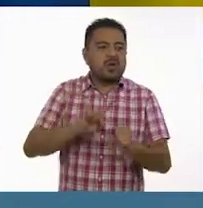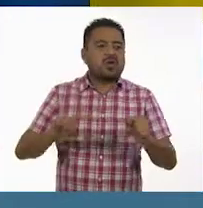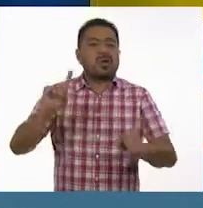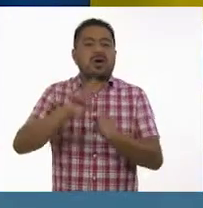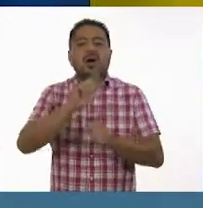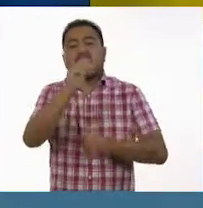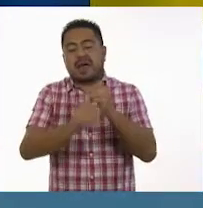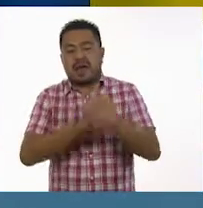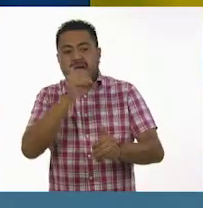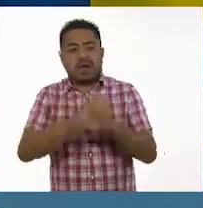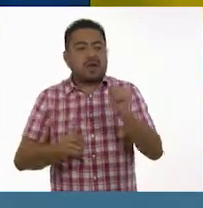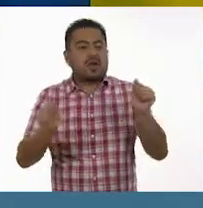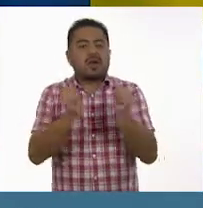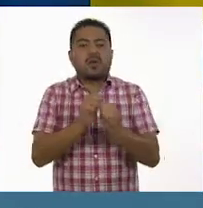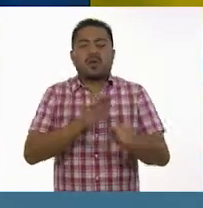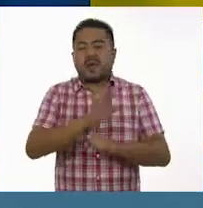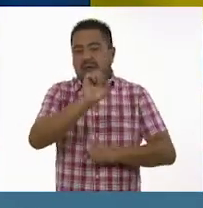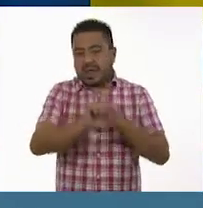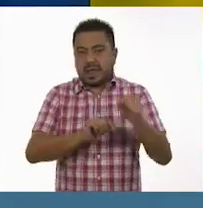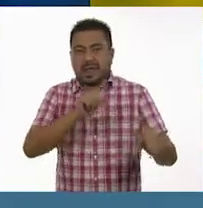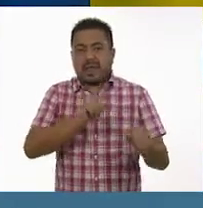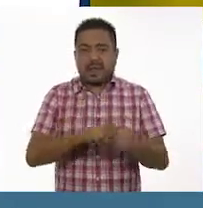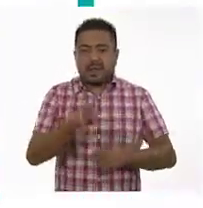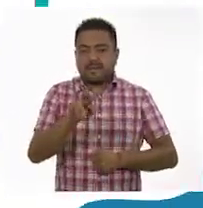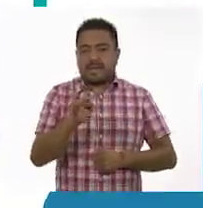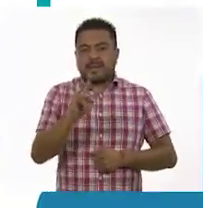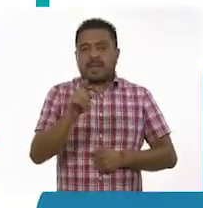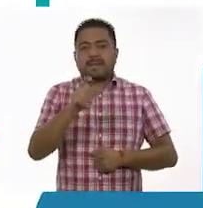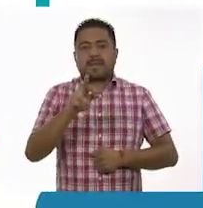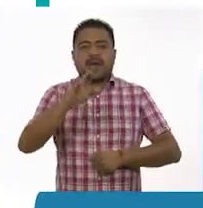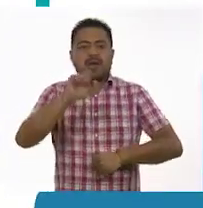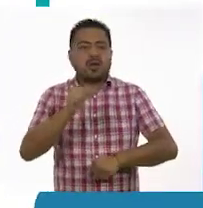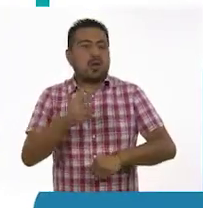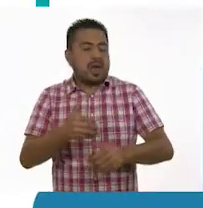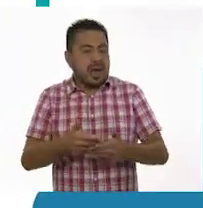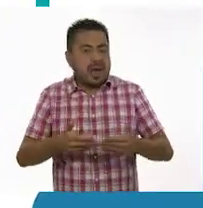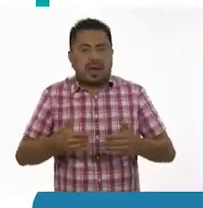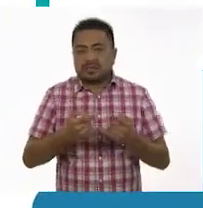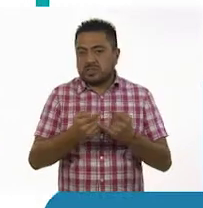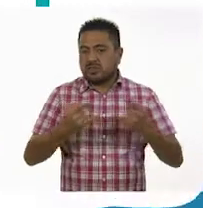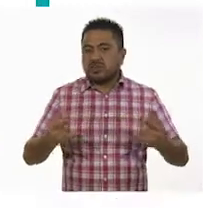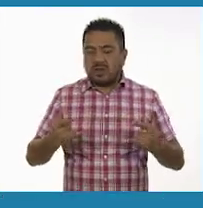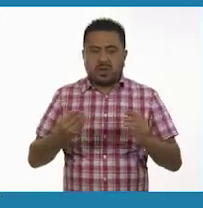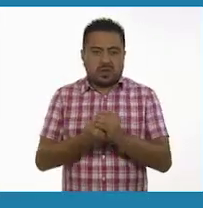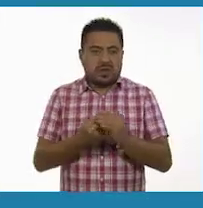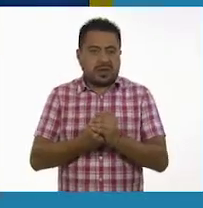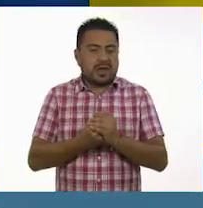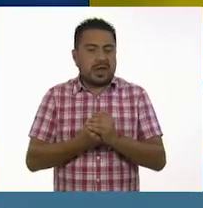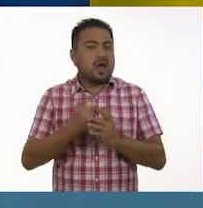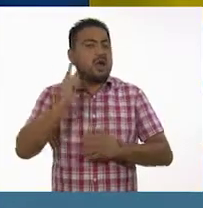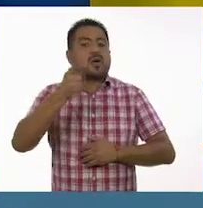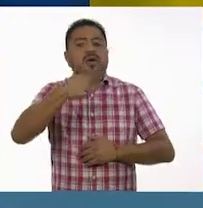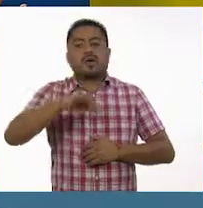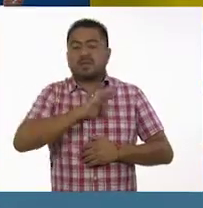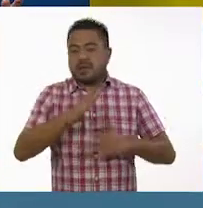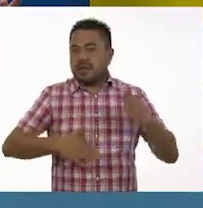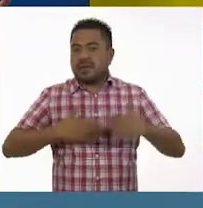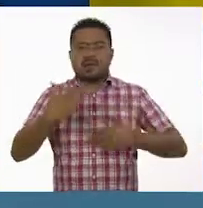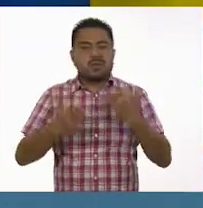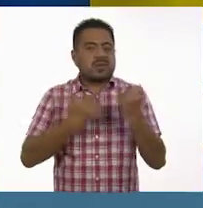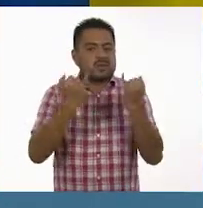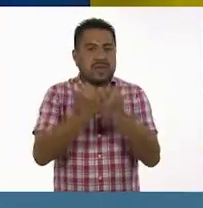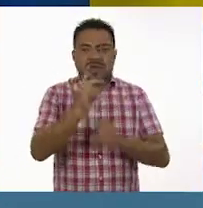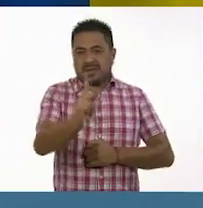Hemos terminado con los animales vivíparos. A continuación, historia. Y espero que lo hayan disfrutado tanto como